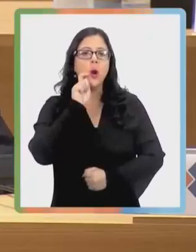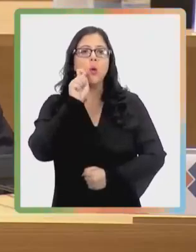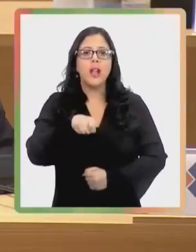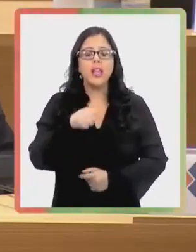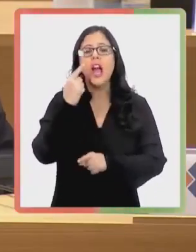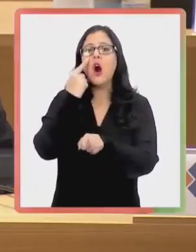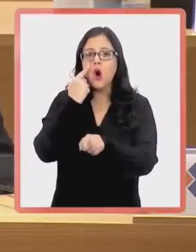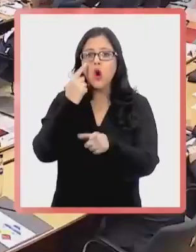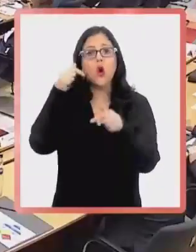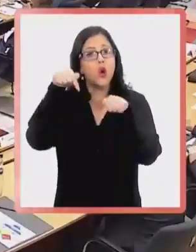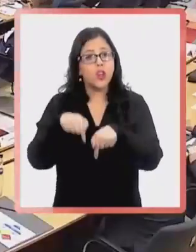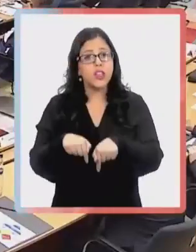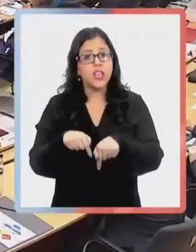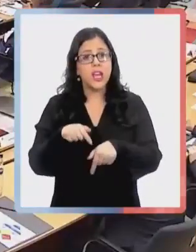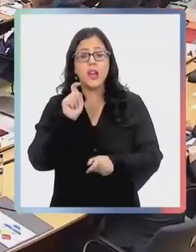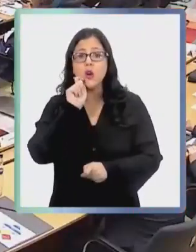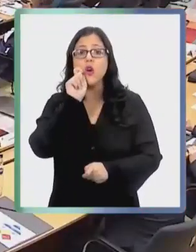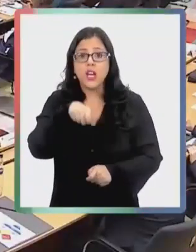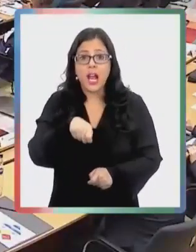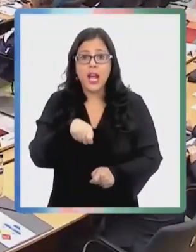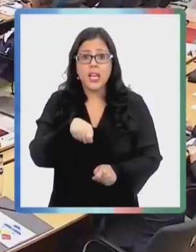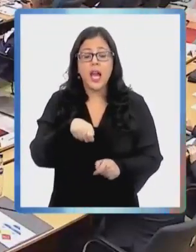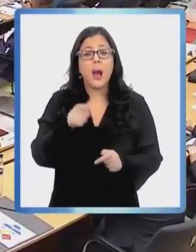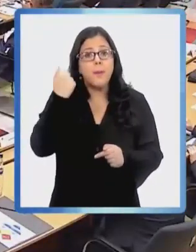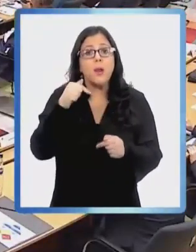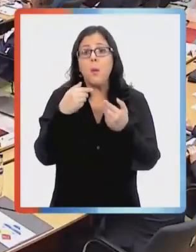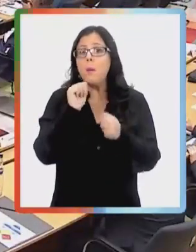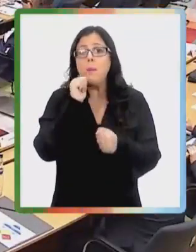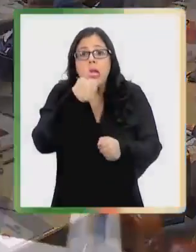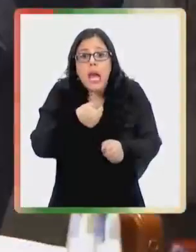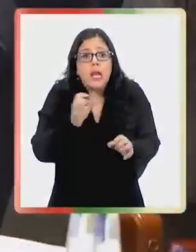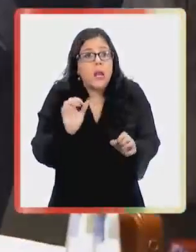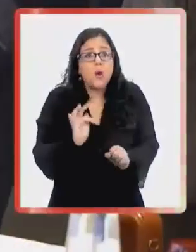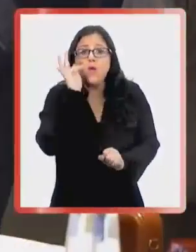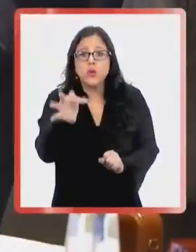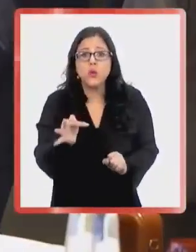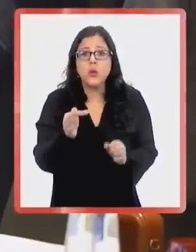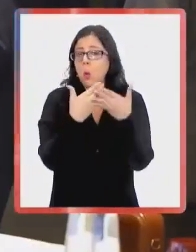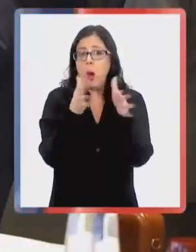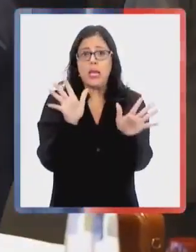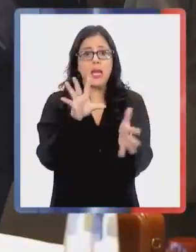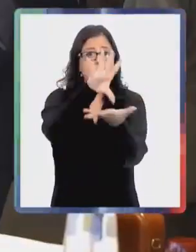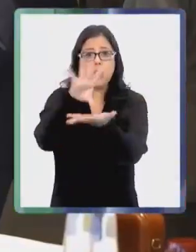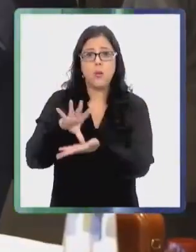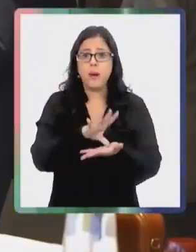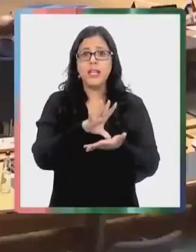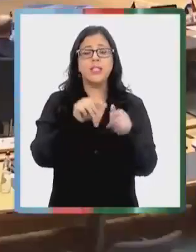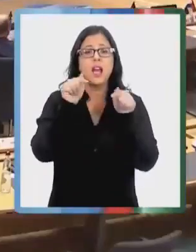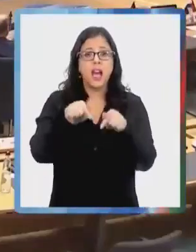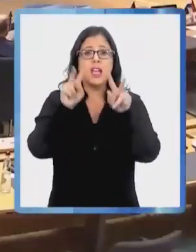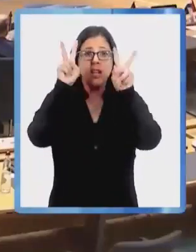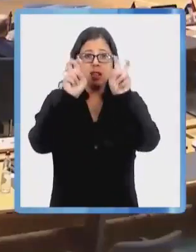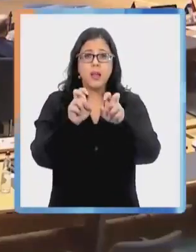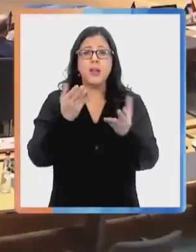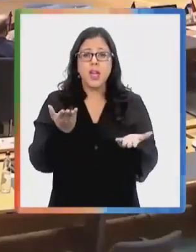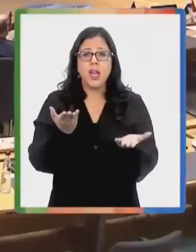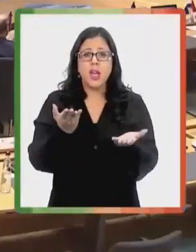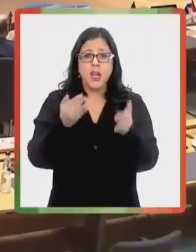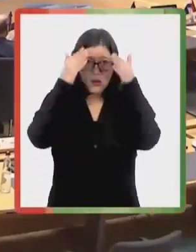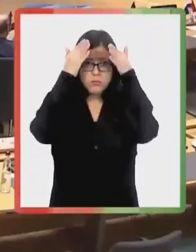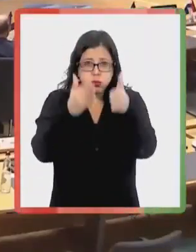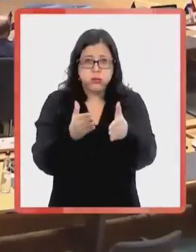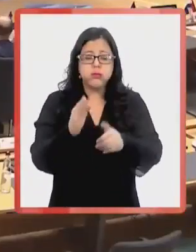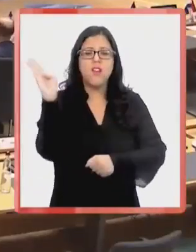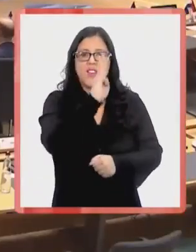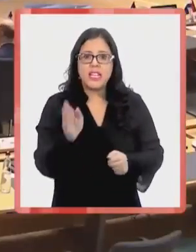Estimados colegas, hoy día es Ucrania pero mañana podría ser cualquiera de nosotros. Era un mensaje directo a los líderes de Brasil, Venezuela y